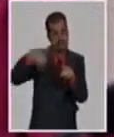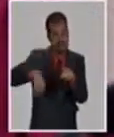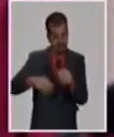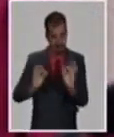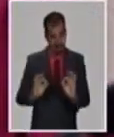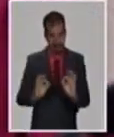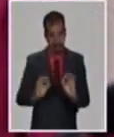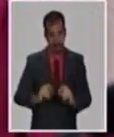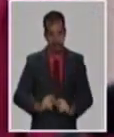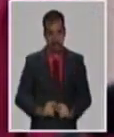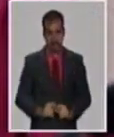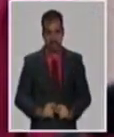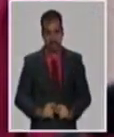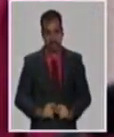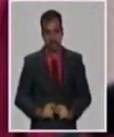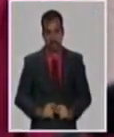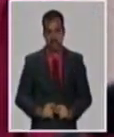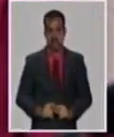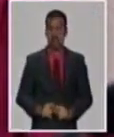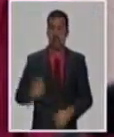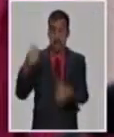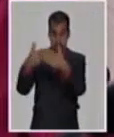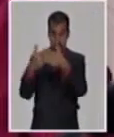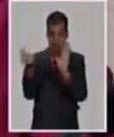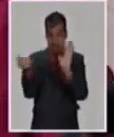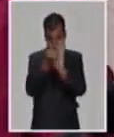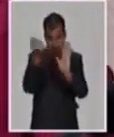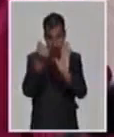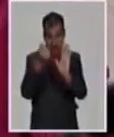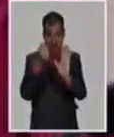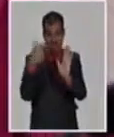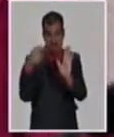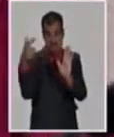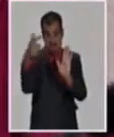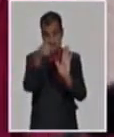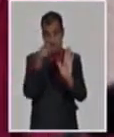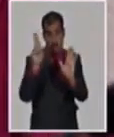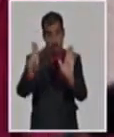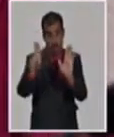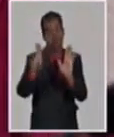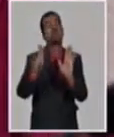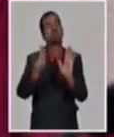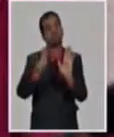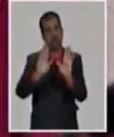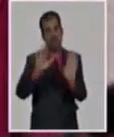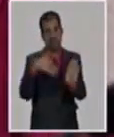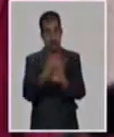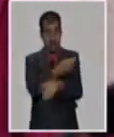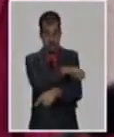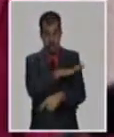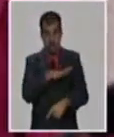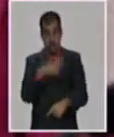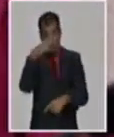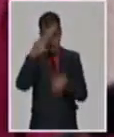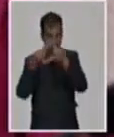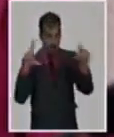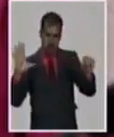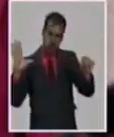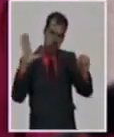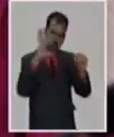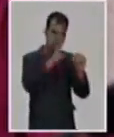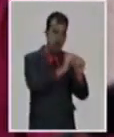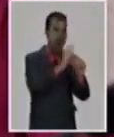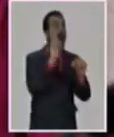posible registro o aprobación de uso de emergencia, y luego una vacunación a escala poblacional, pero por